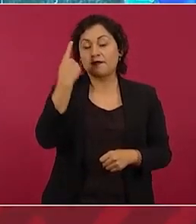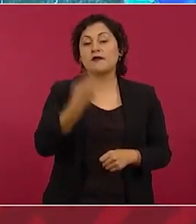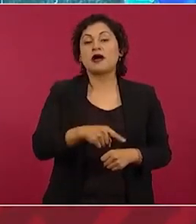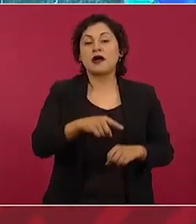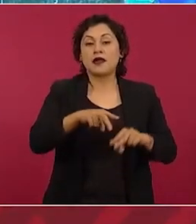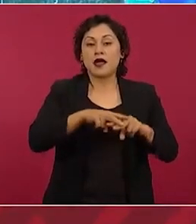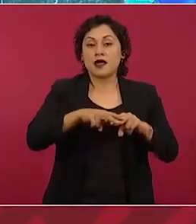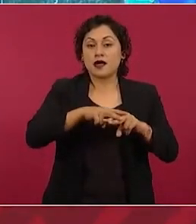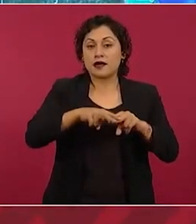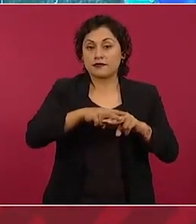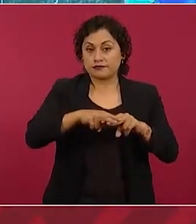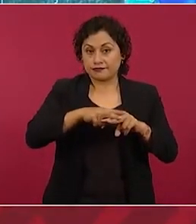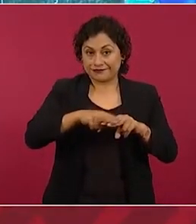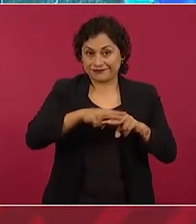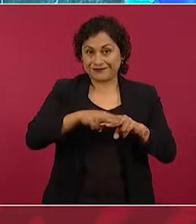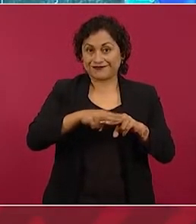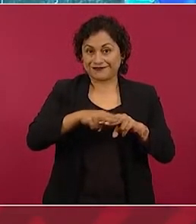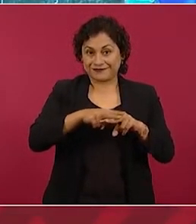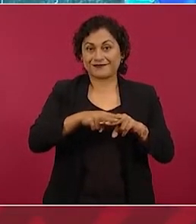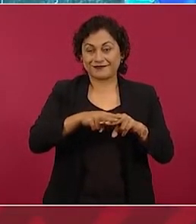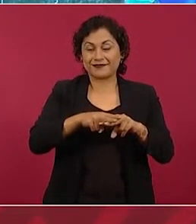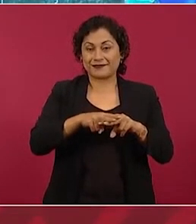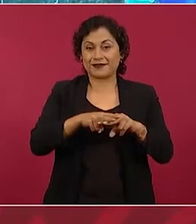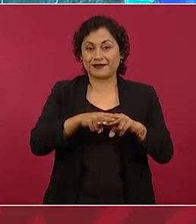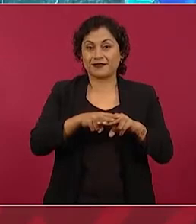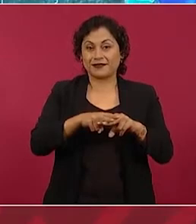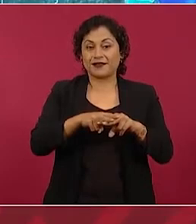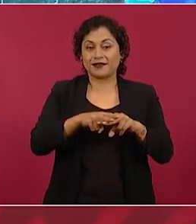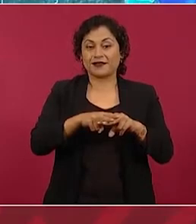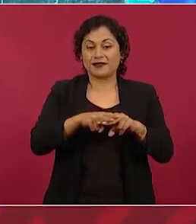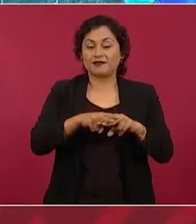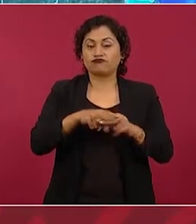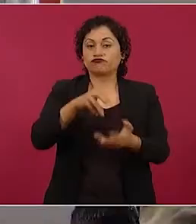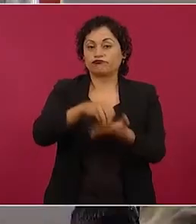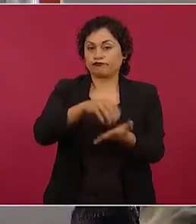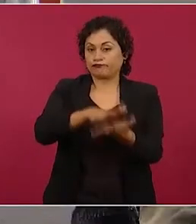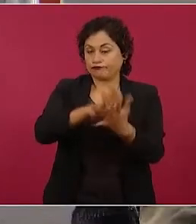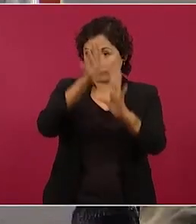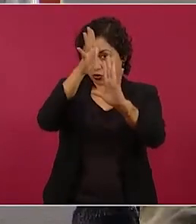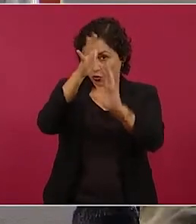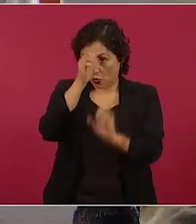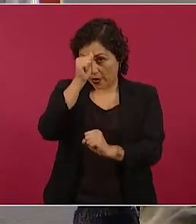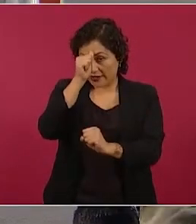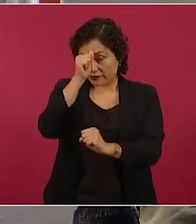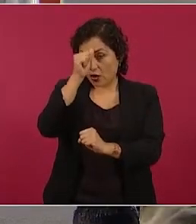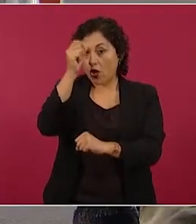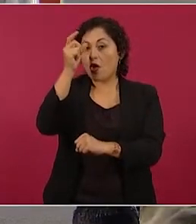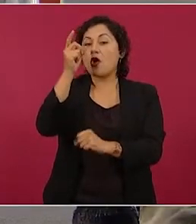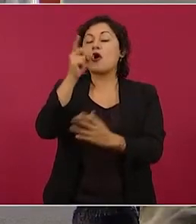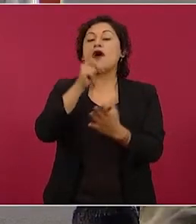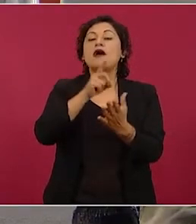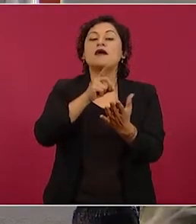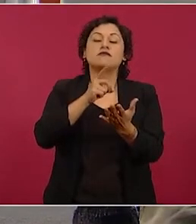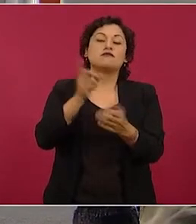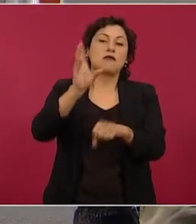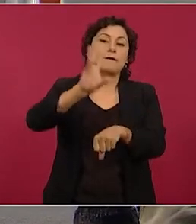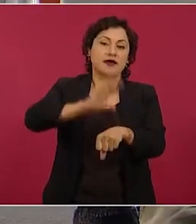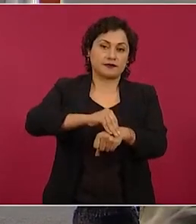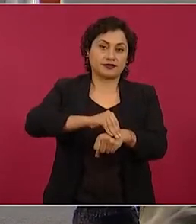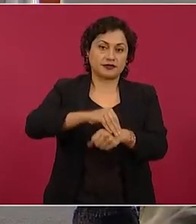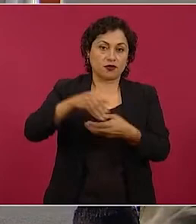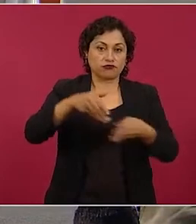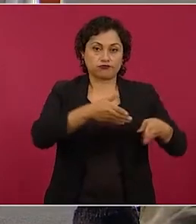derecho de vía, porque este tren existe desde los años